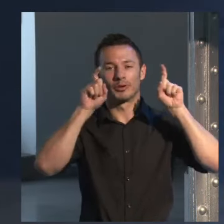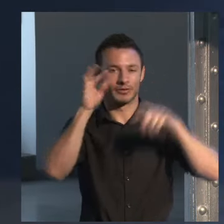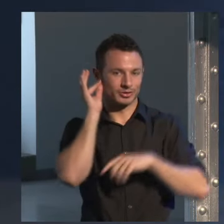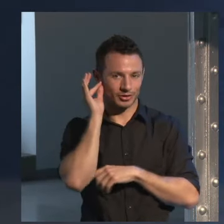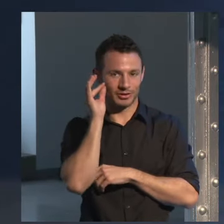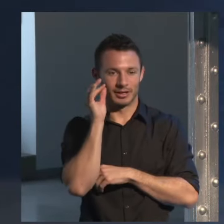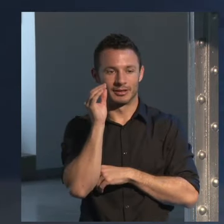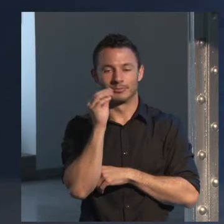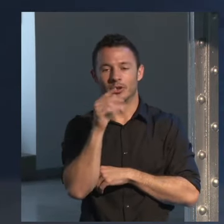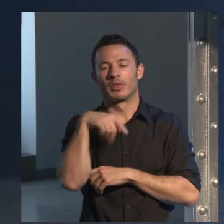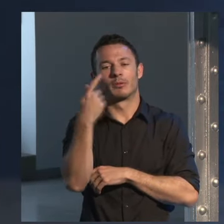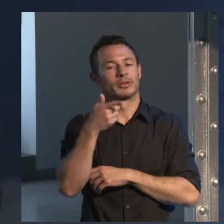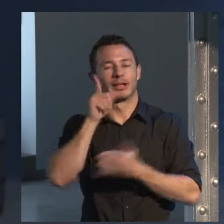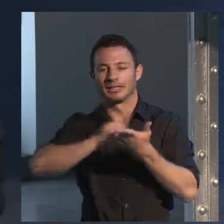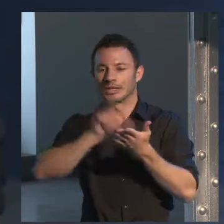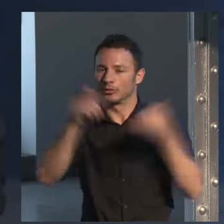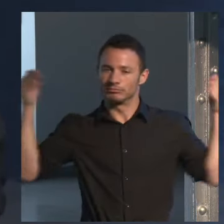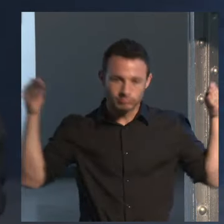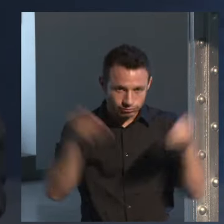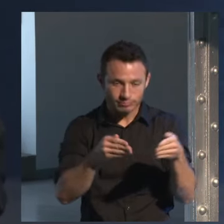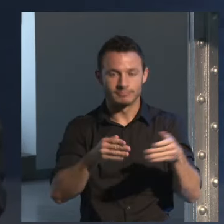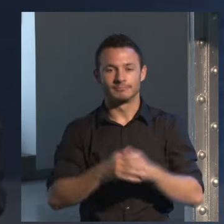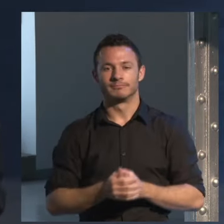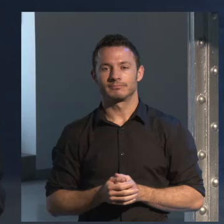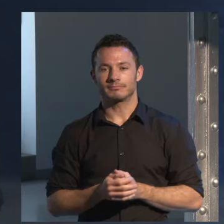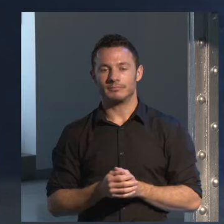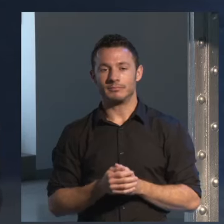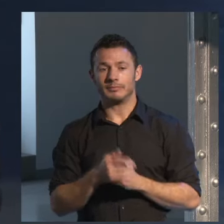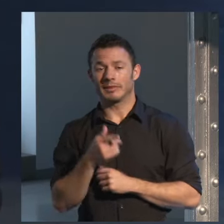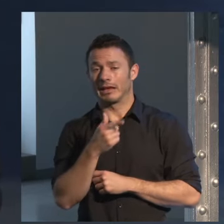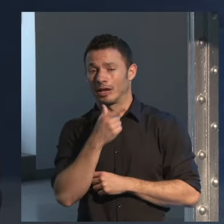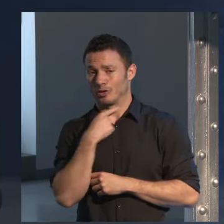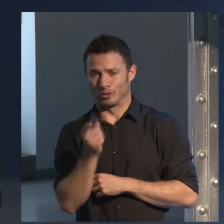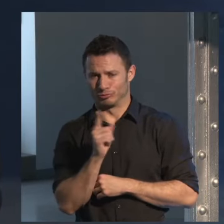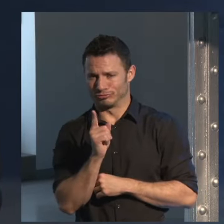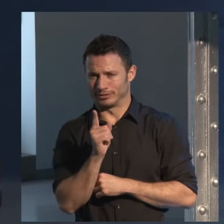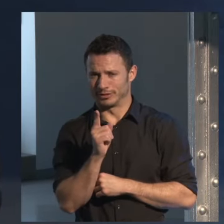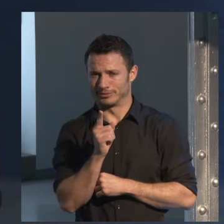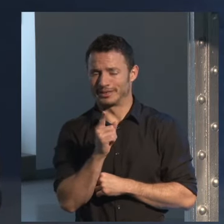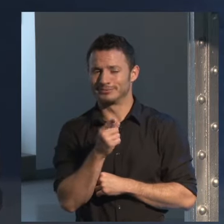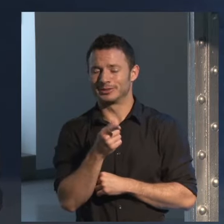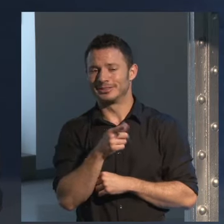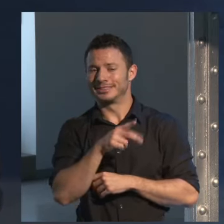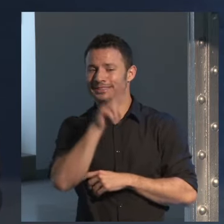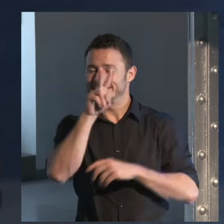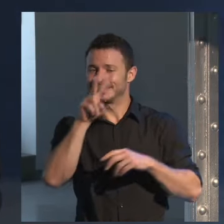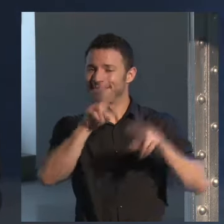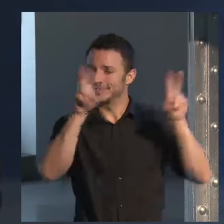dedicarse plenamente a la literatura, que no le gusta, yo creo que nada, pero desde luego no le gusta mucho hablar de sí misma,